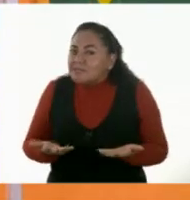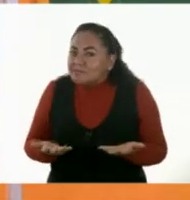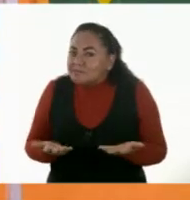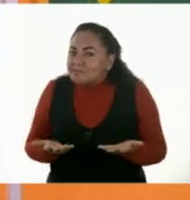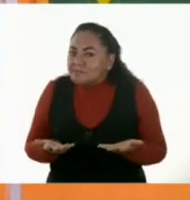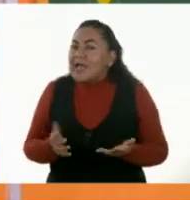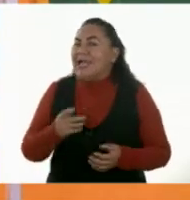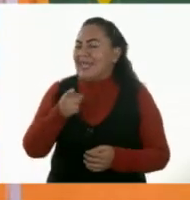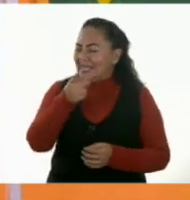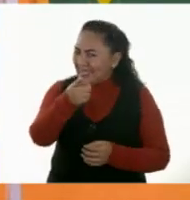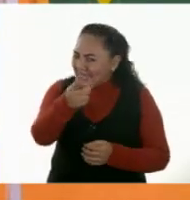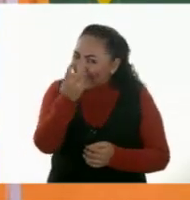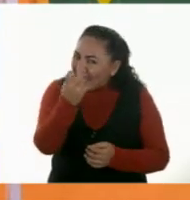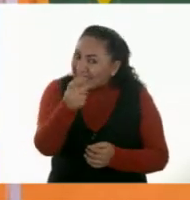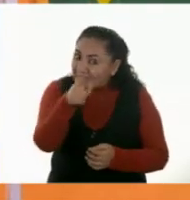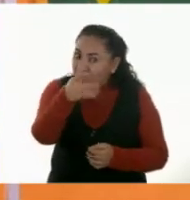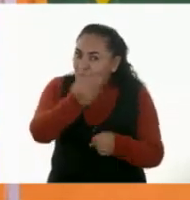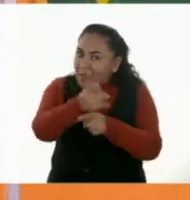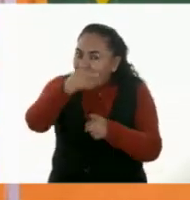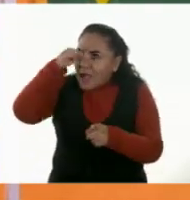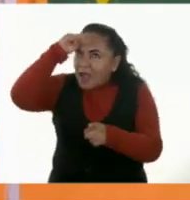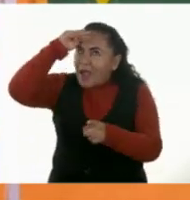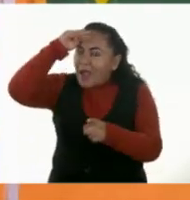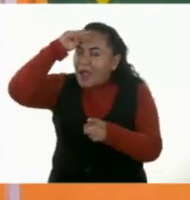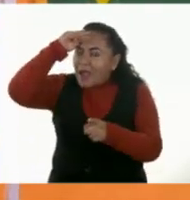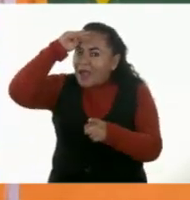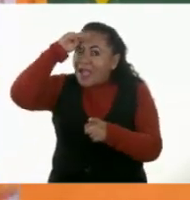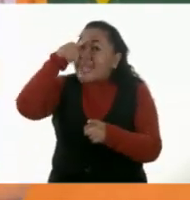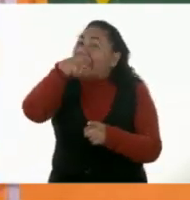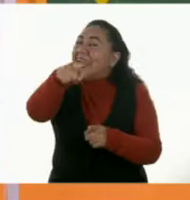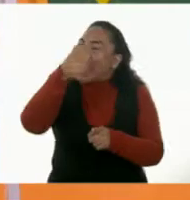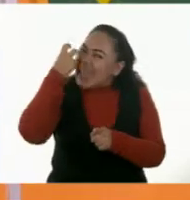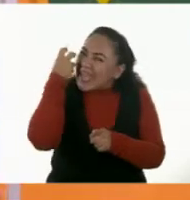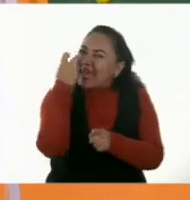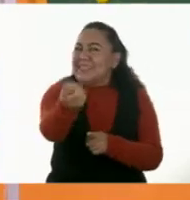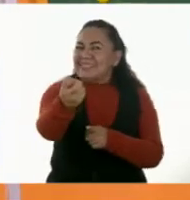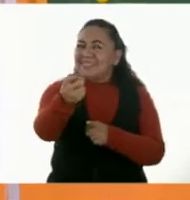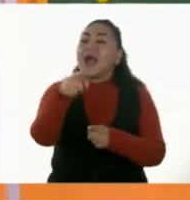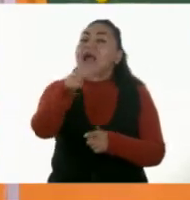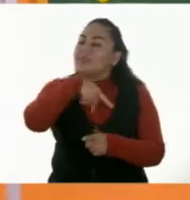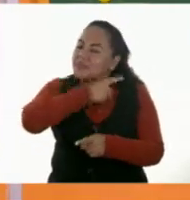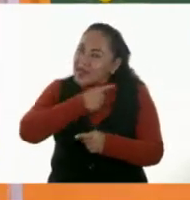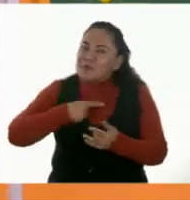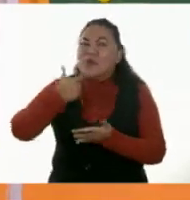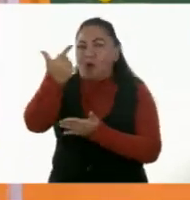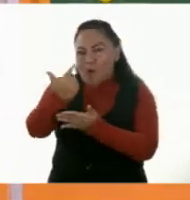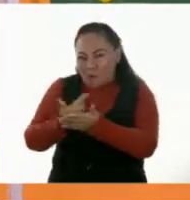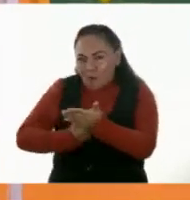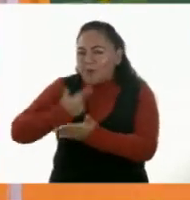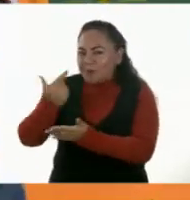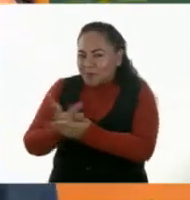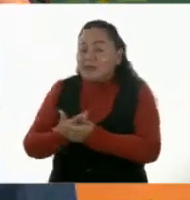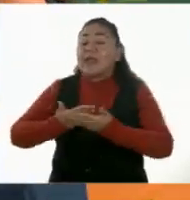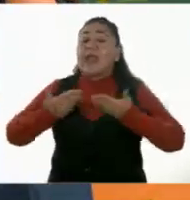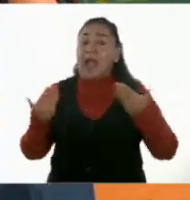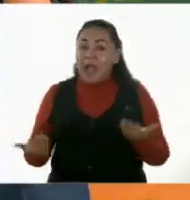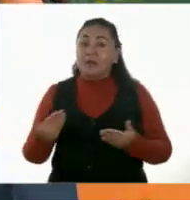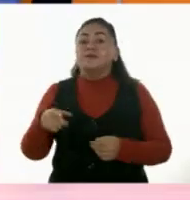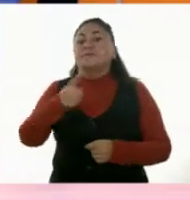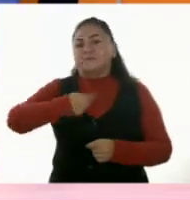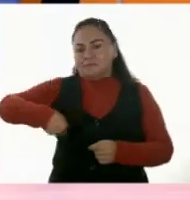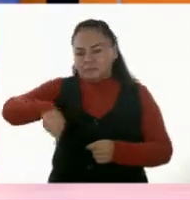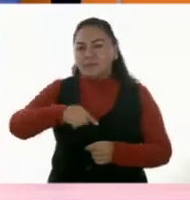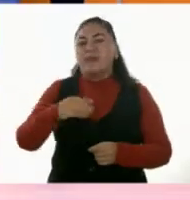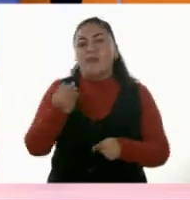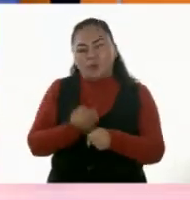Sí. ¿Eso que estás pensando? Sí, tenemos que contar. Entonces, vamos a tener que